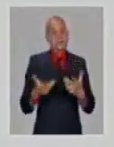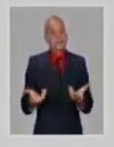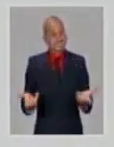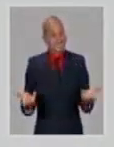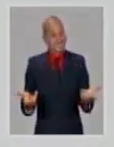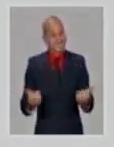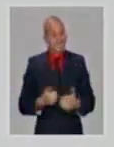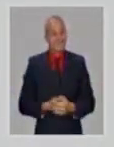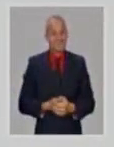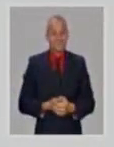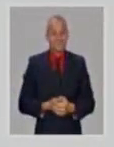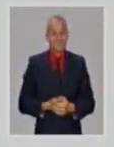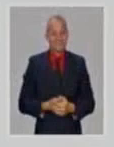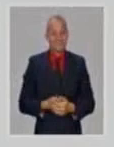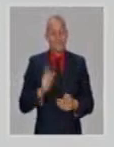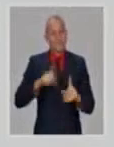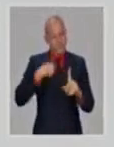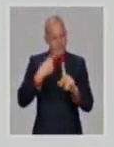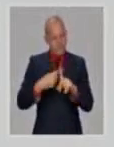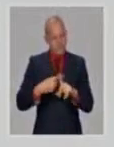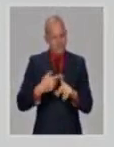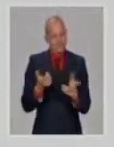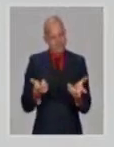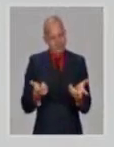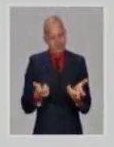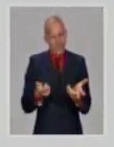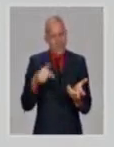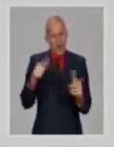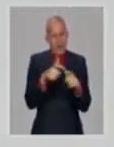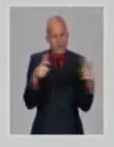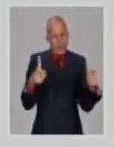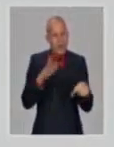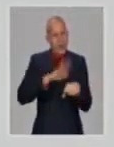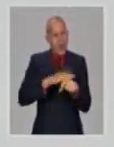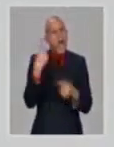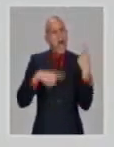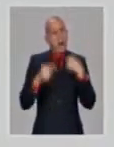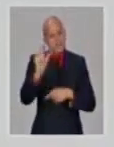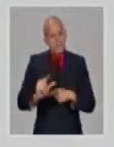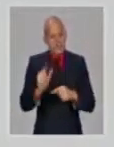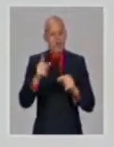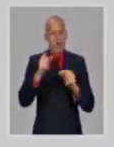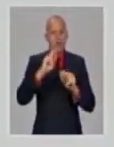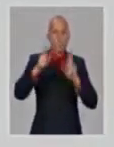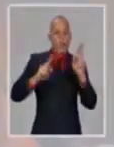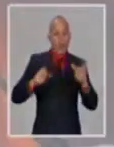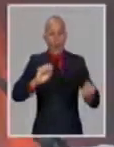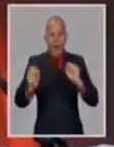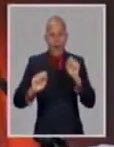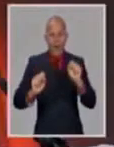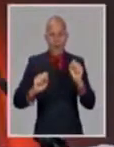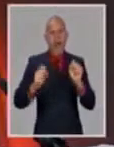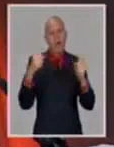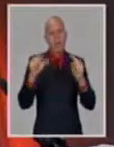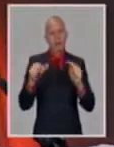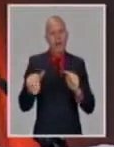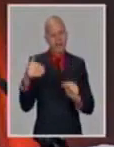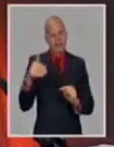mantenido las medidas de contención que no han sido lo suficientemente no han sido sostenibles lo